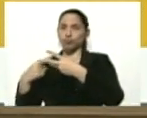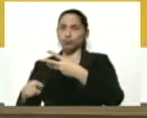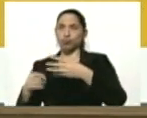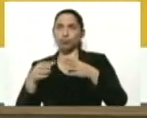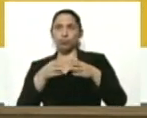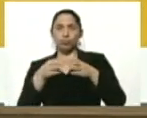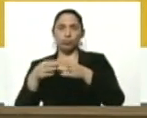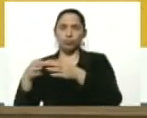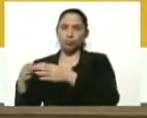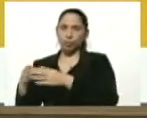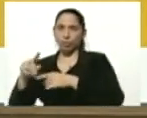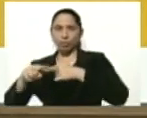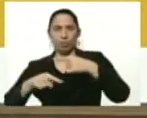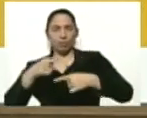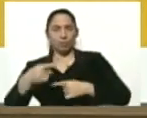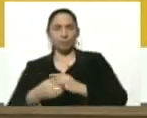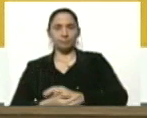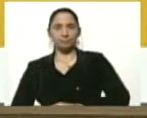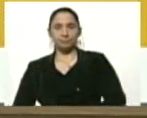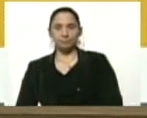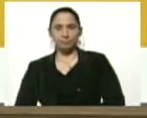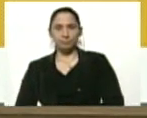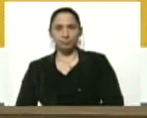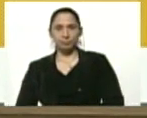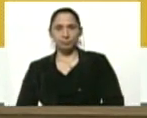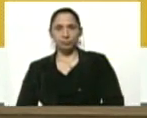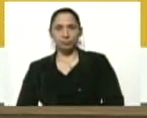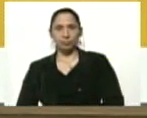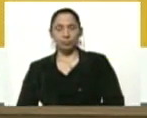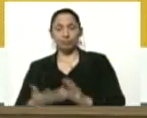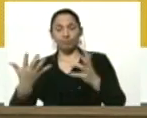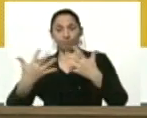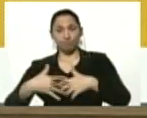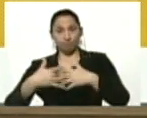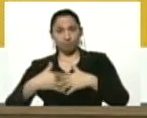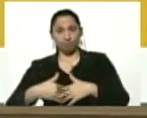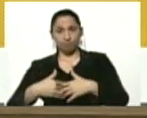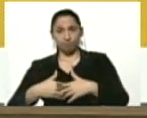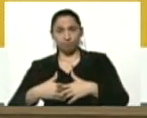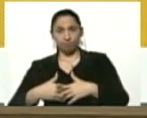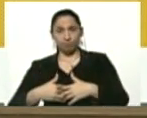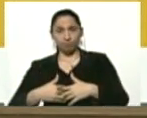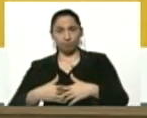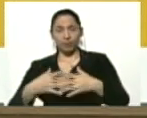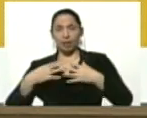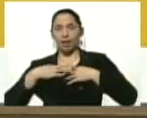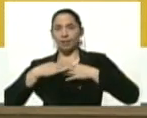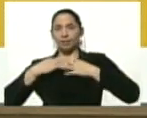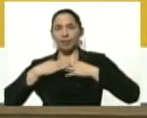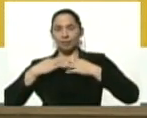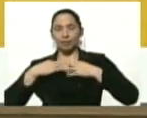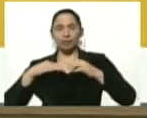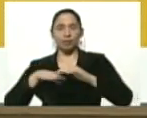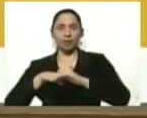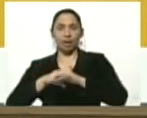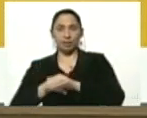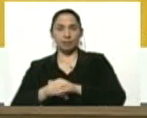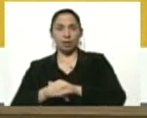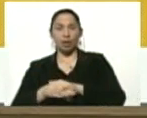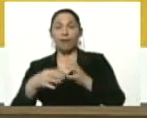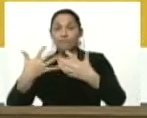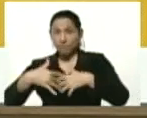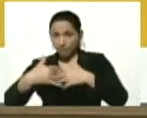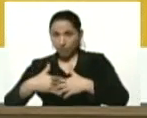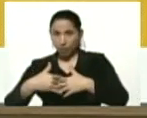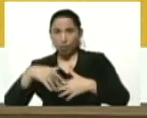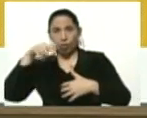sucesivamente. Luego tenemos la industria del textil y del calzado. La industria.